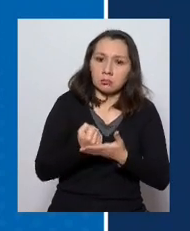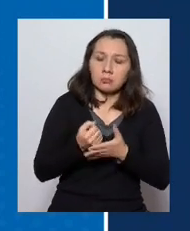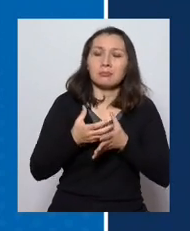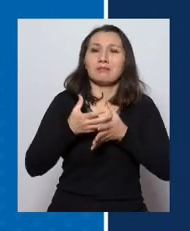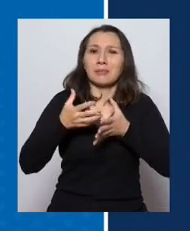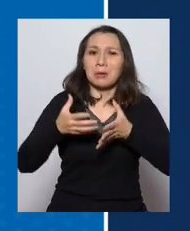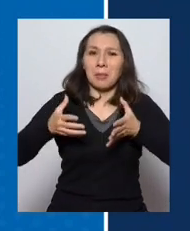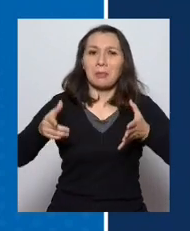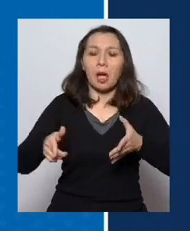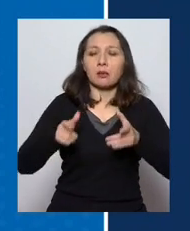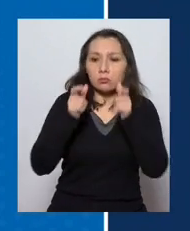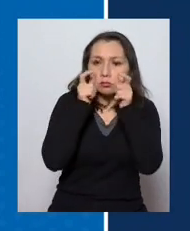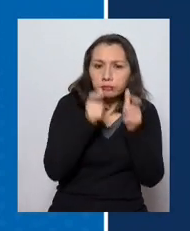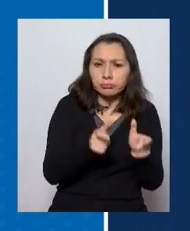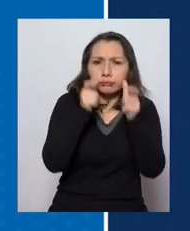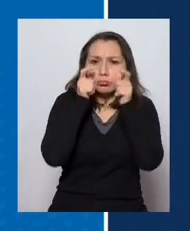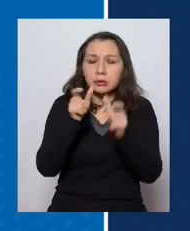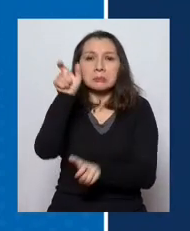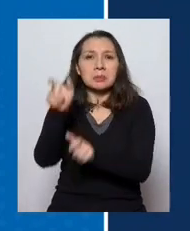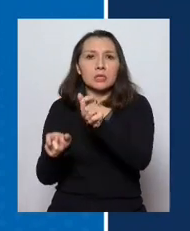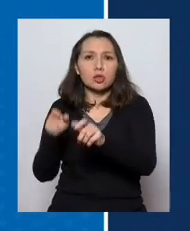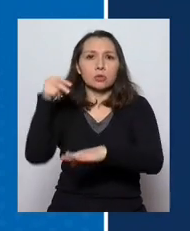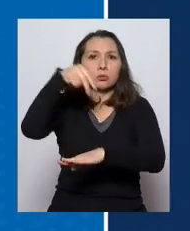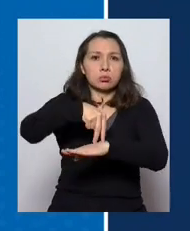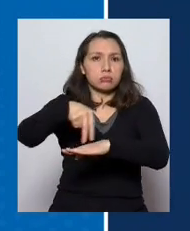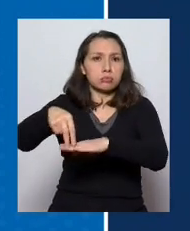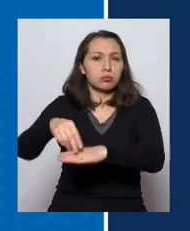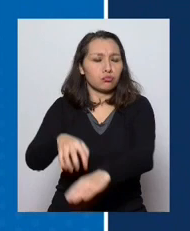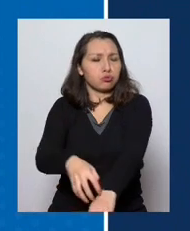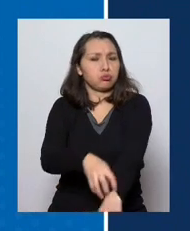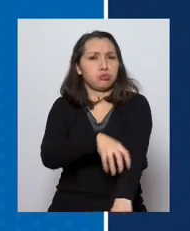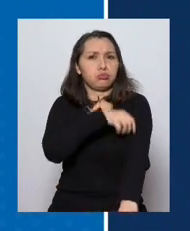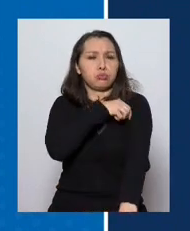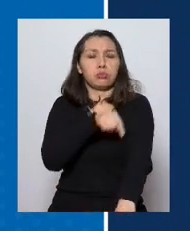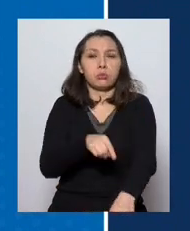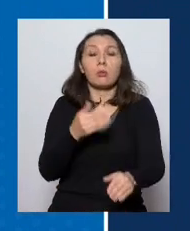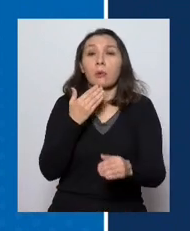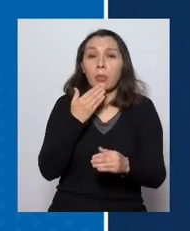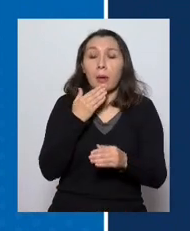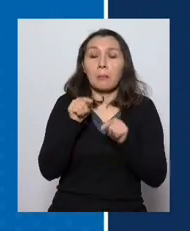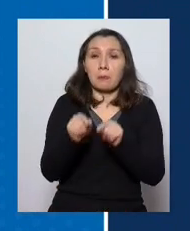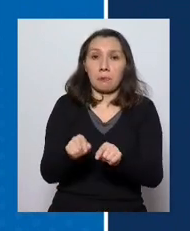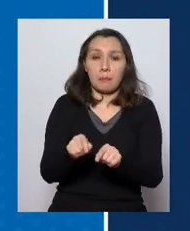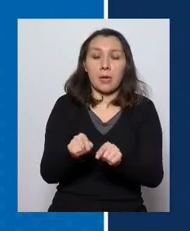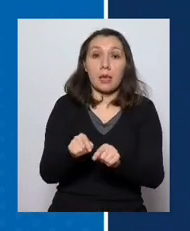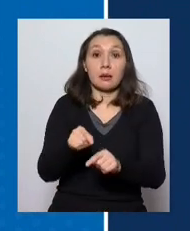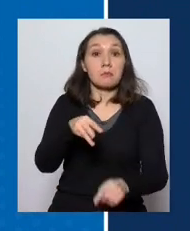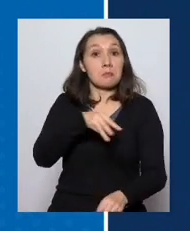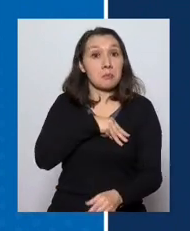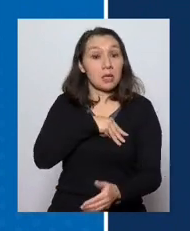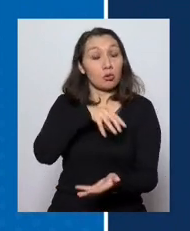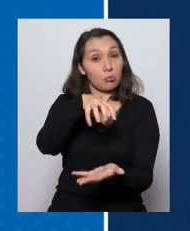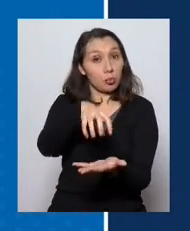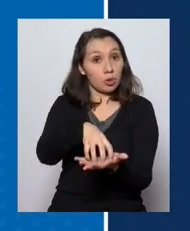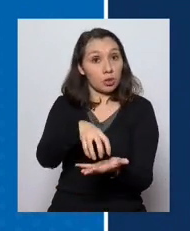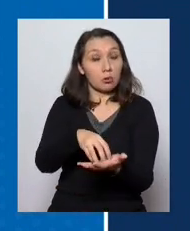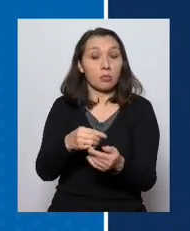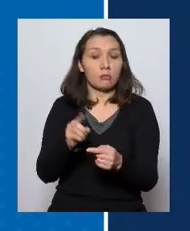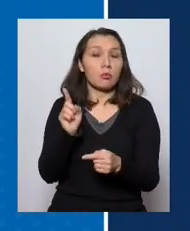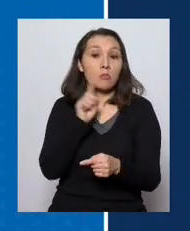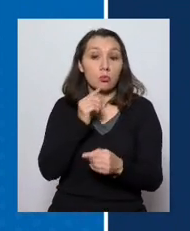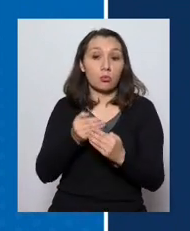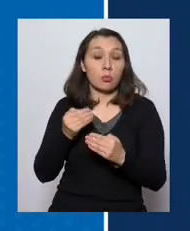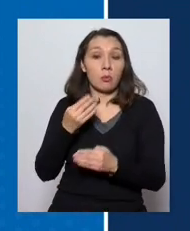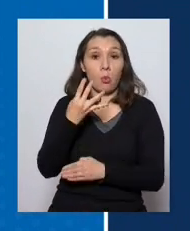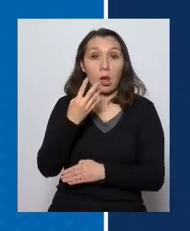y aumentar el número de fiscalizadores a nivel de nuestro país también la región metropolitana en las últimas